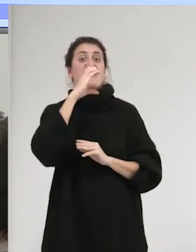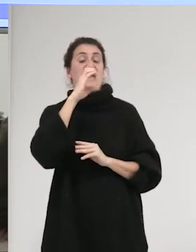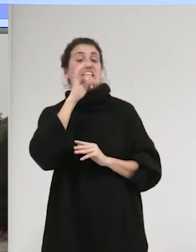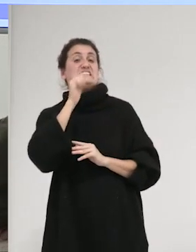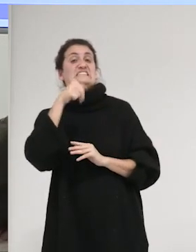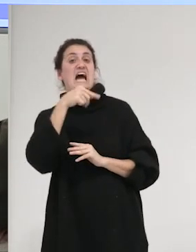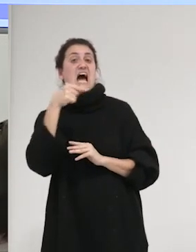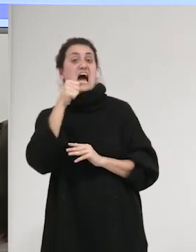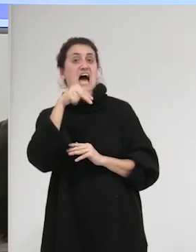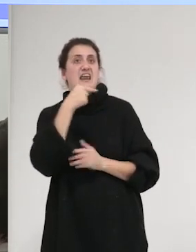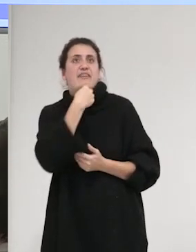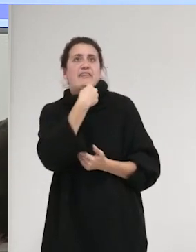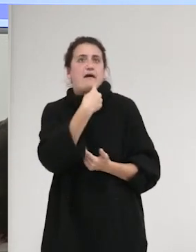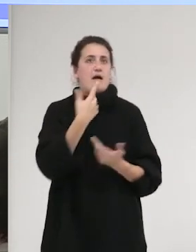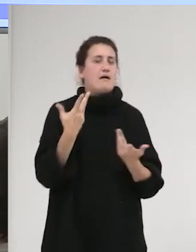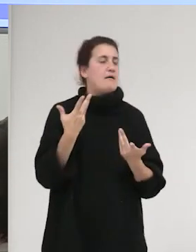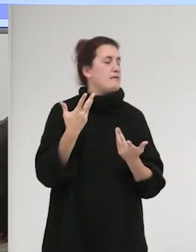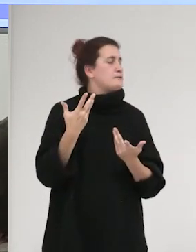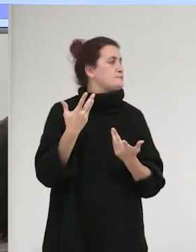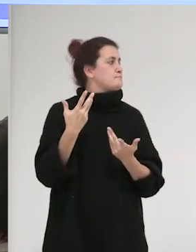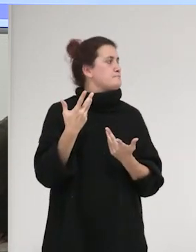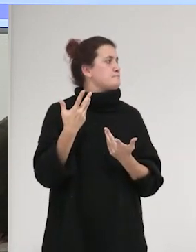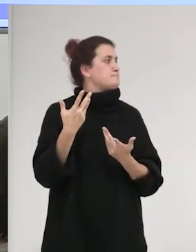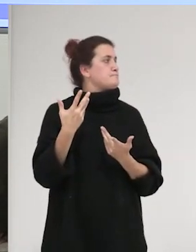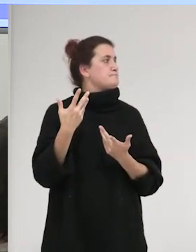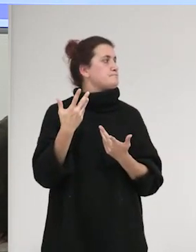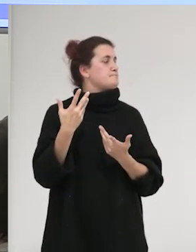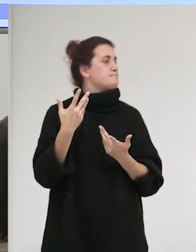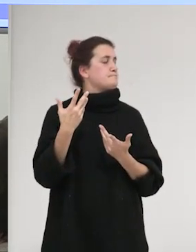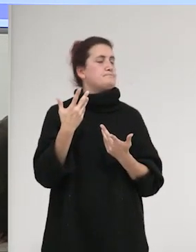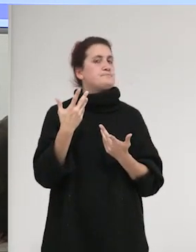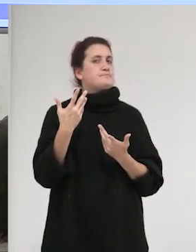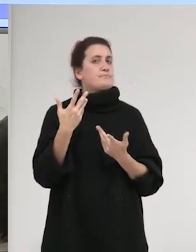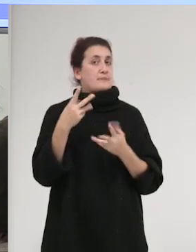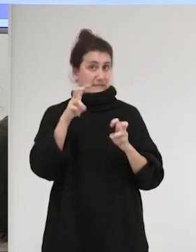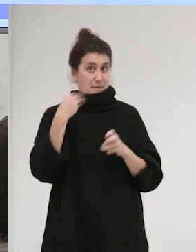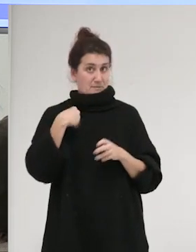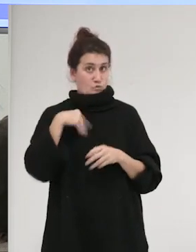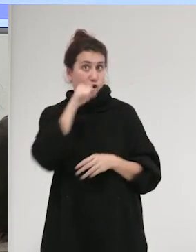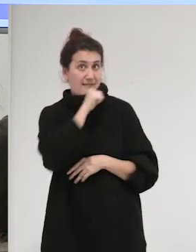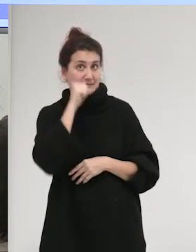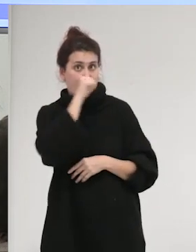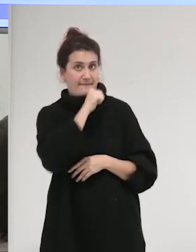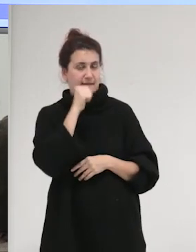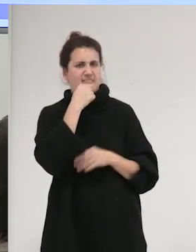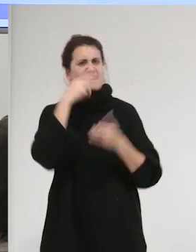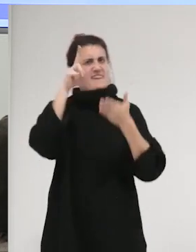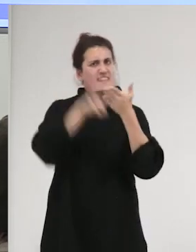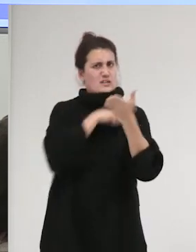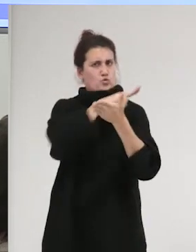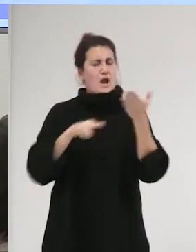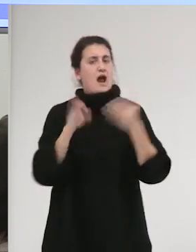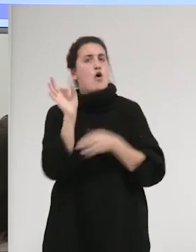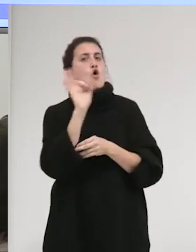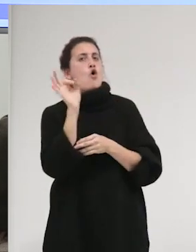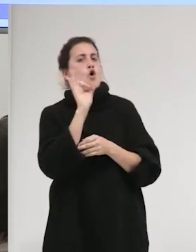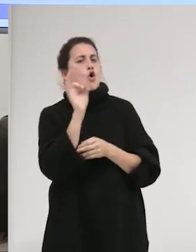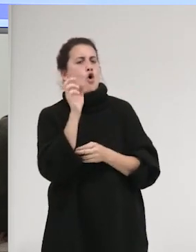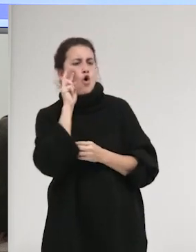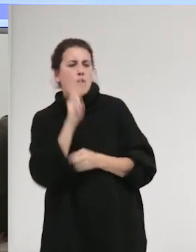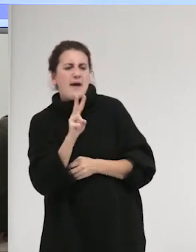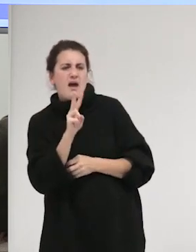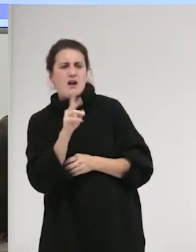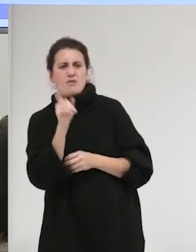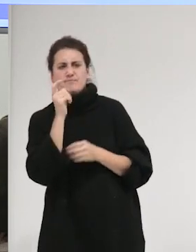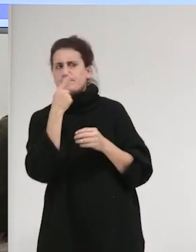el hecho de, de alguna forma, censurar o ver como una cosa